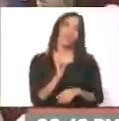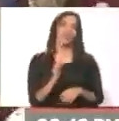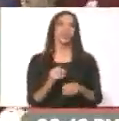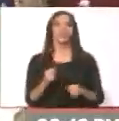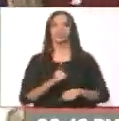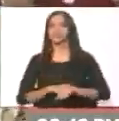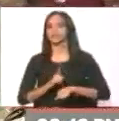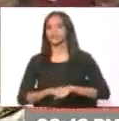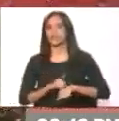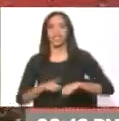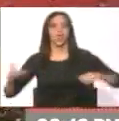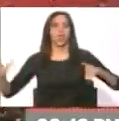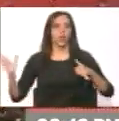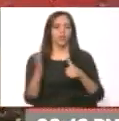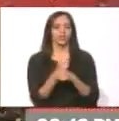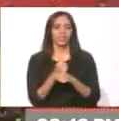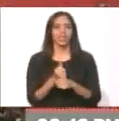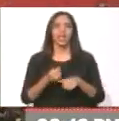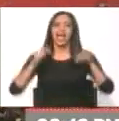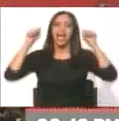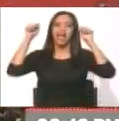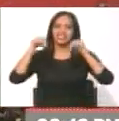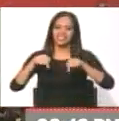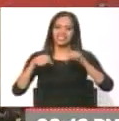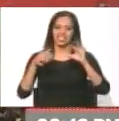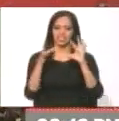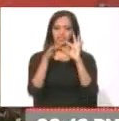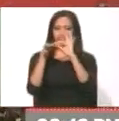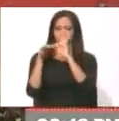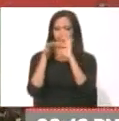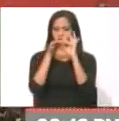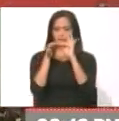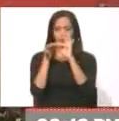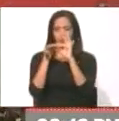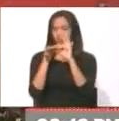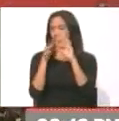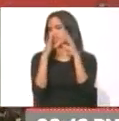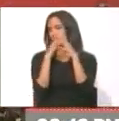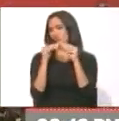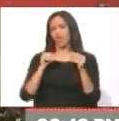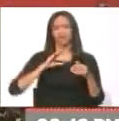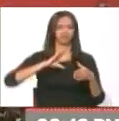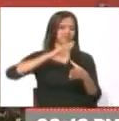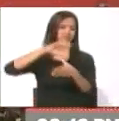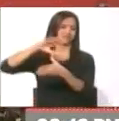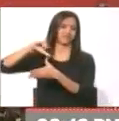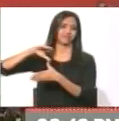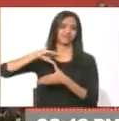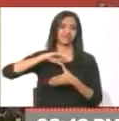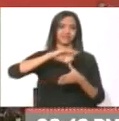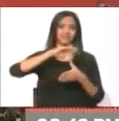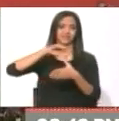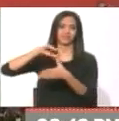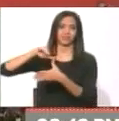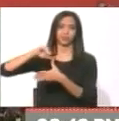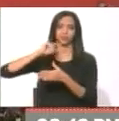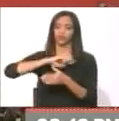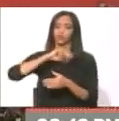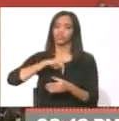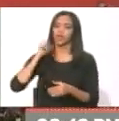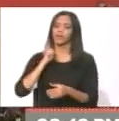que vengan y nos consigan. Así. Unidos. Todas las tempestades que vengan. Todos los huracanes. Y nosotros tenemos que estar